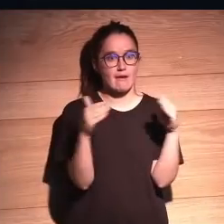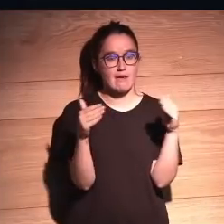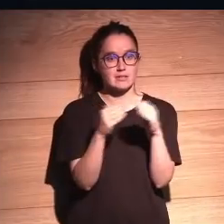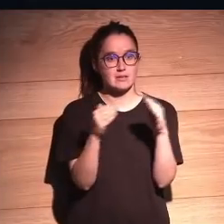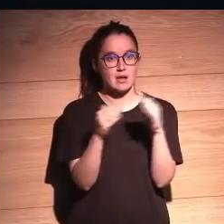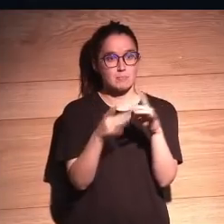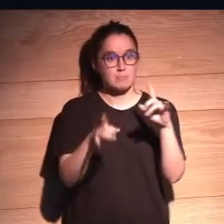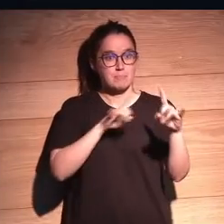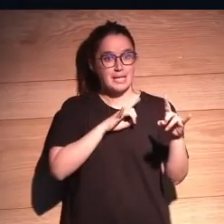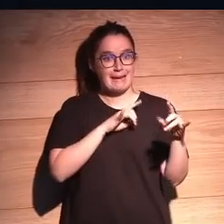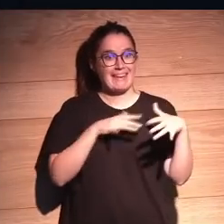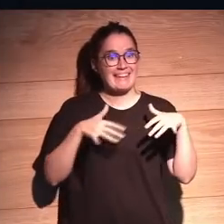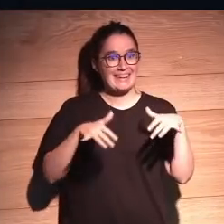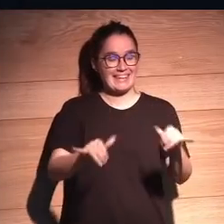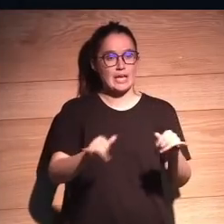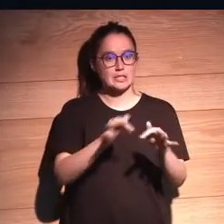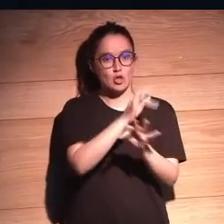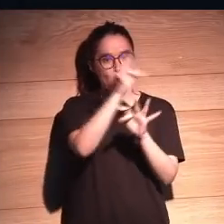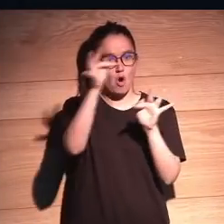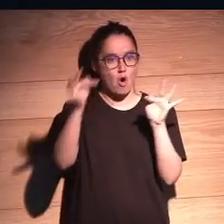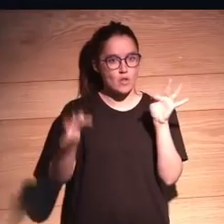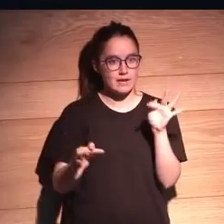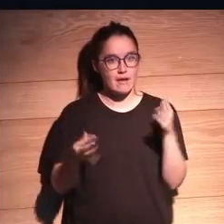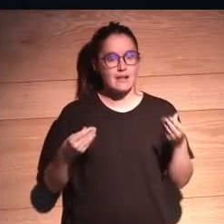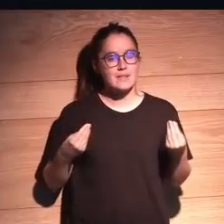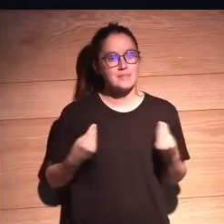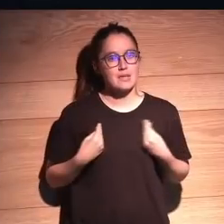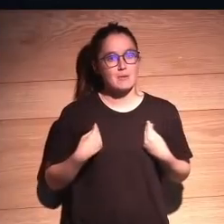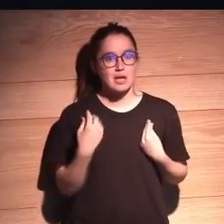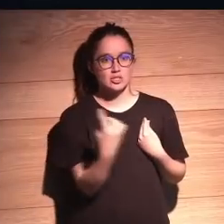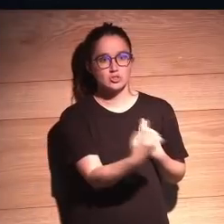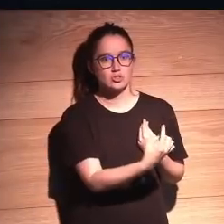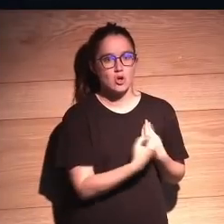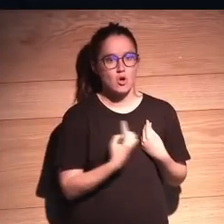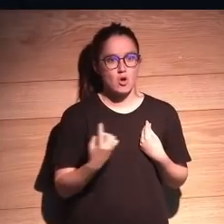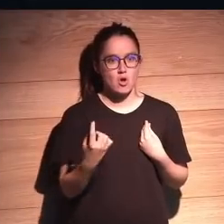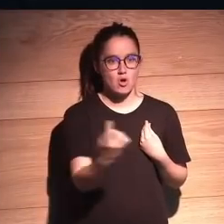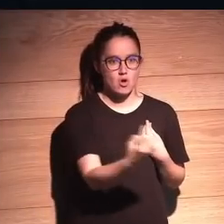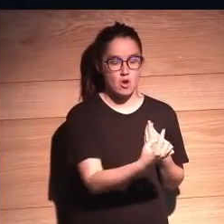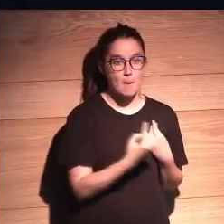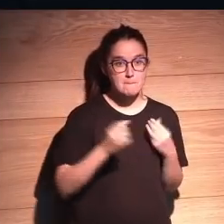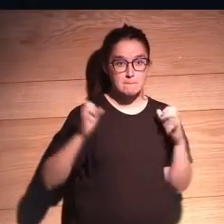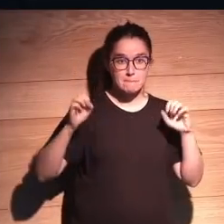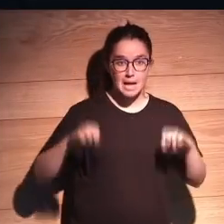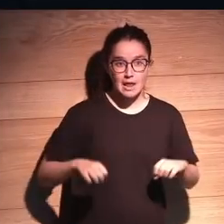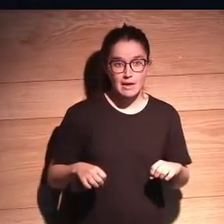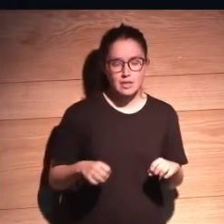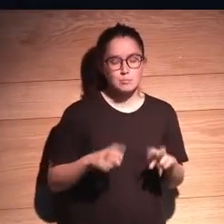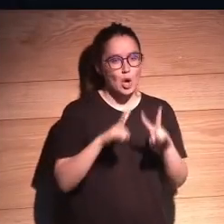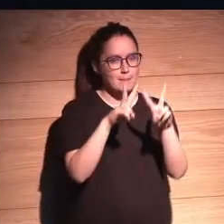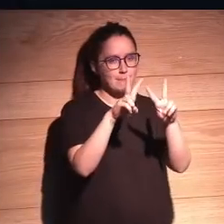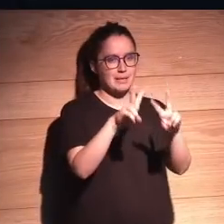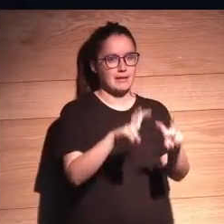ninguna llamada telefónica el resto del día. Que viven en la soledad. ¿Vale? Hay mucha